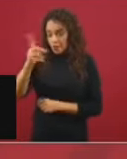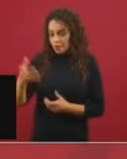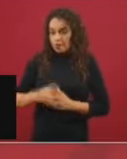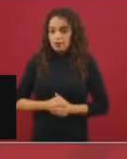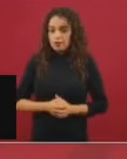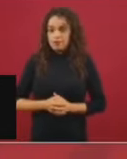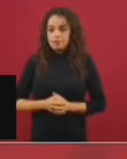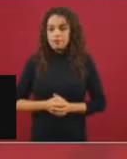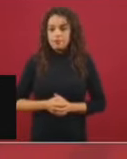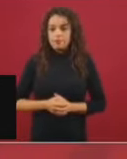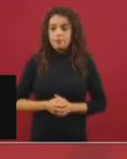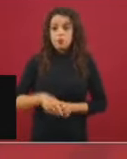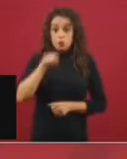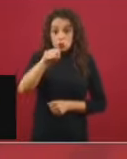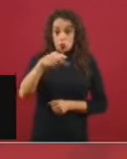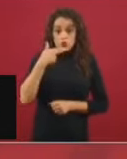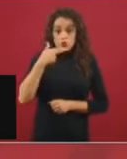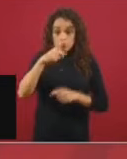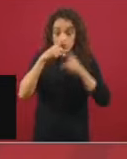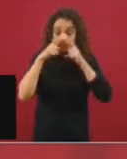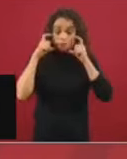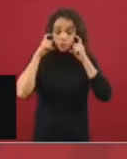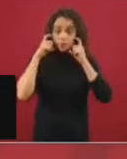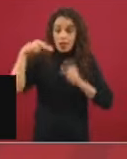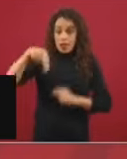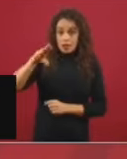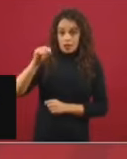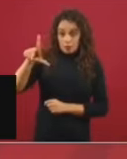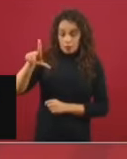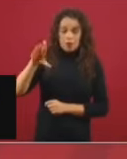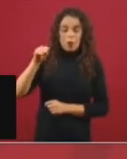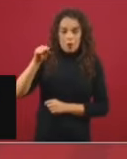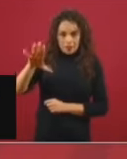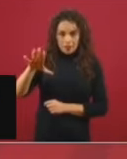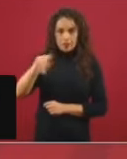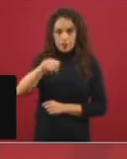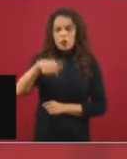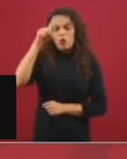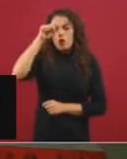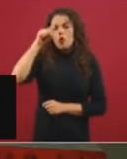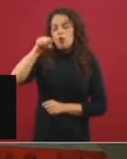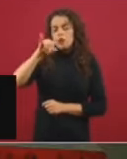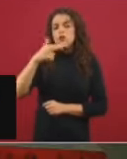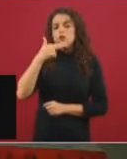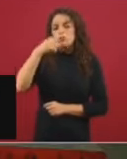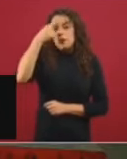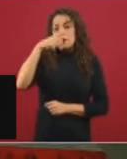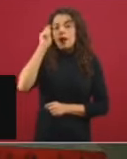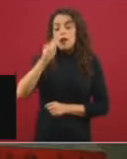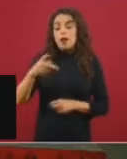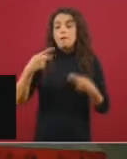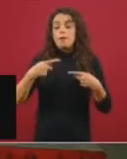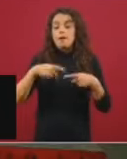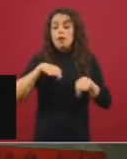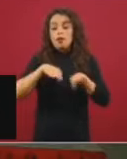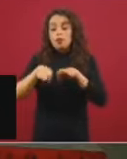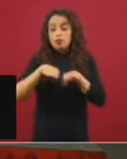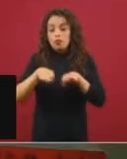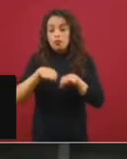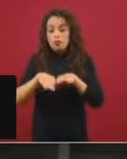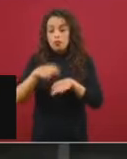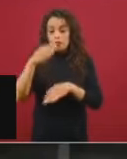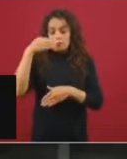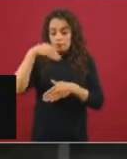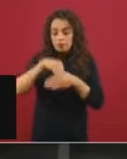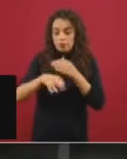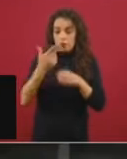este generalmente se recomienda solamente para las personas que están en el campo clínico, particularmente en los procedimientos que generan